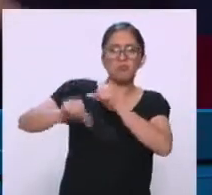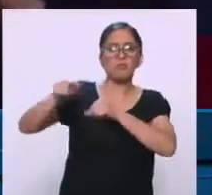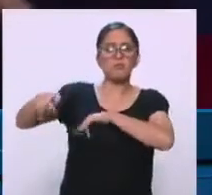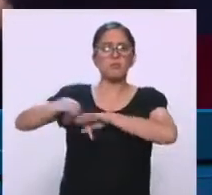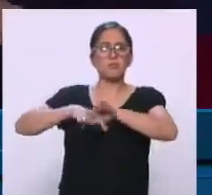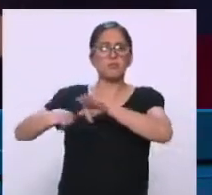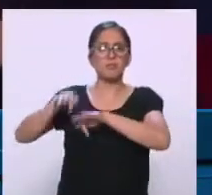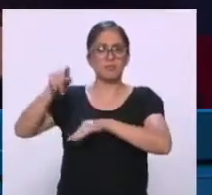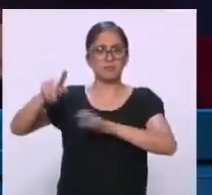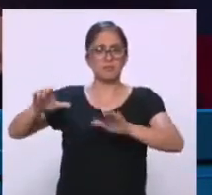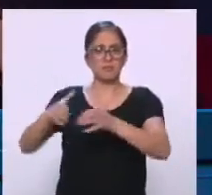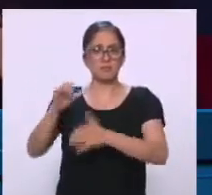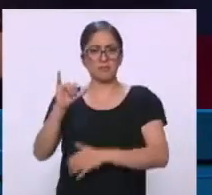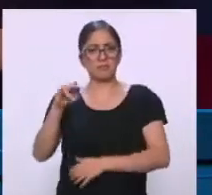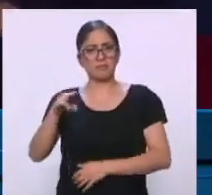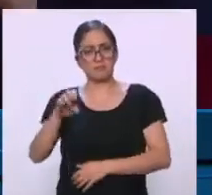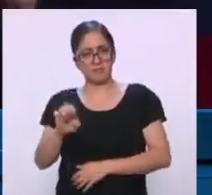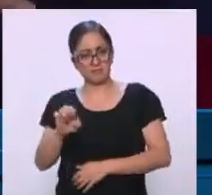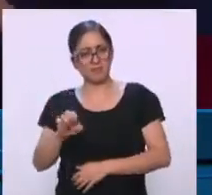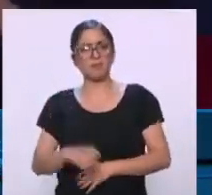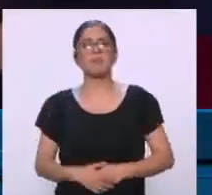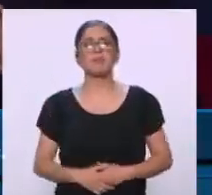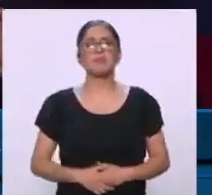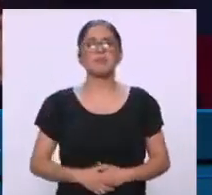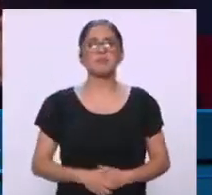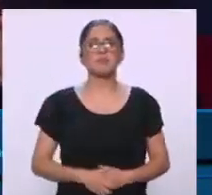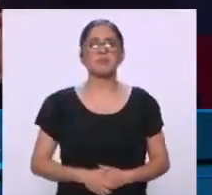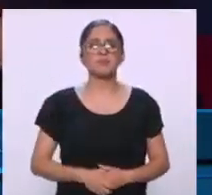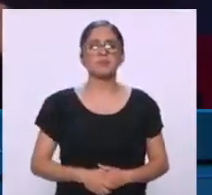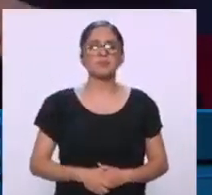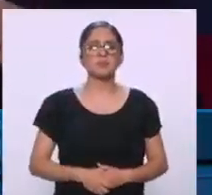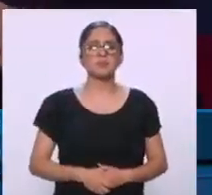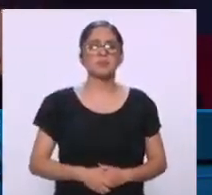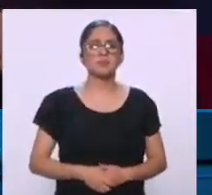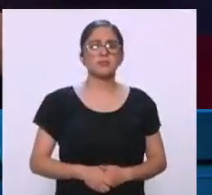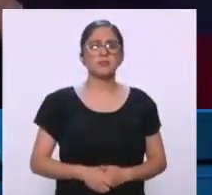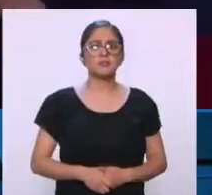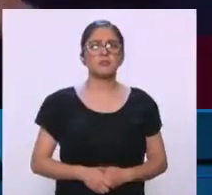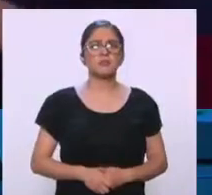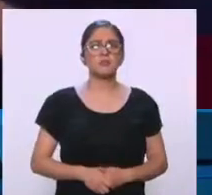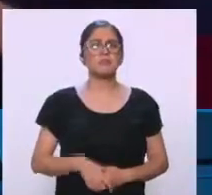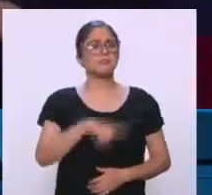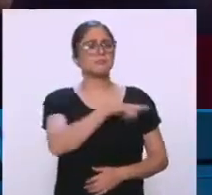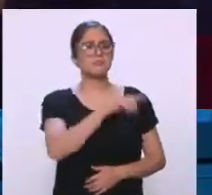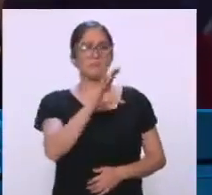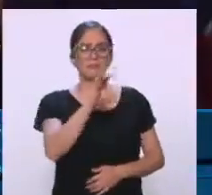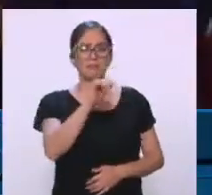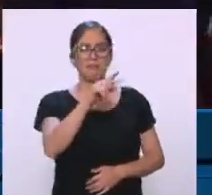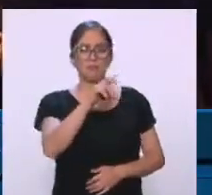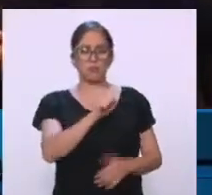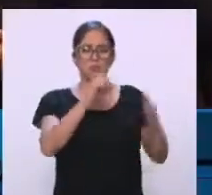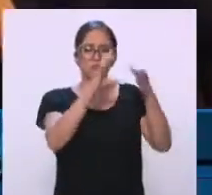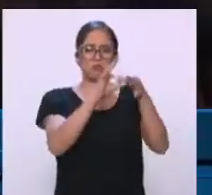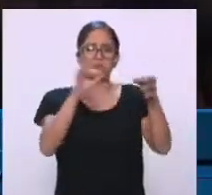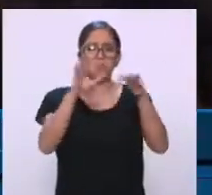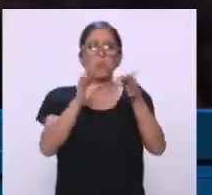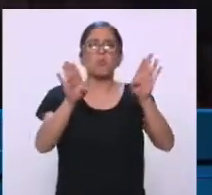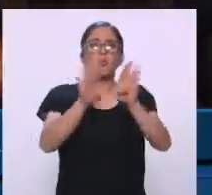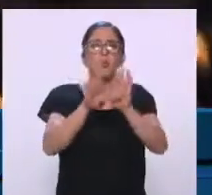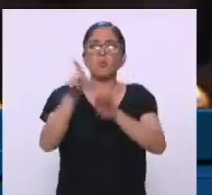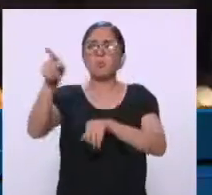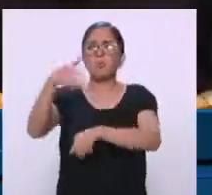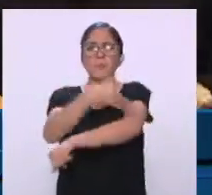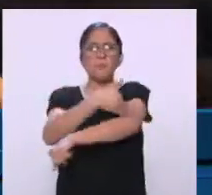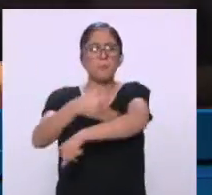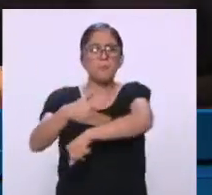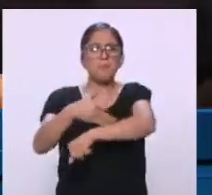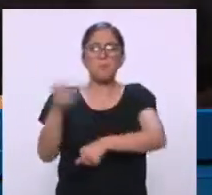y entonces, esto es importante porque entonces el reportaje trata de cómo una familia de académicos, que son ellos